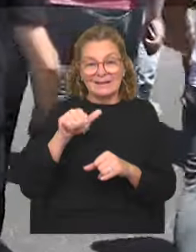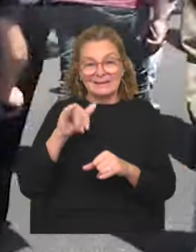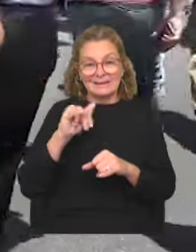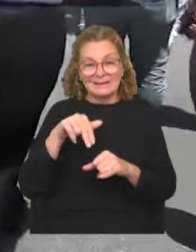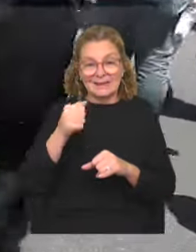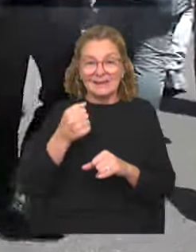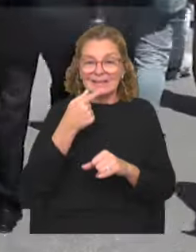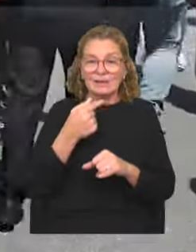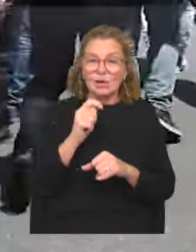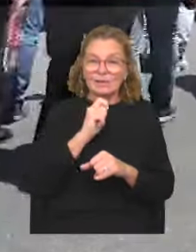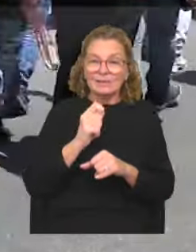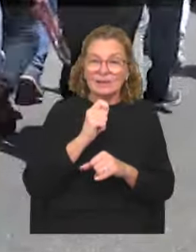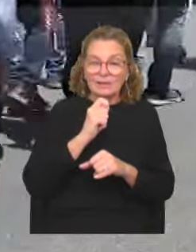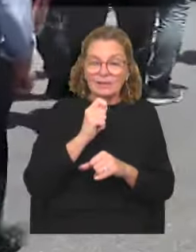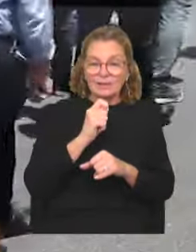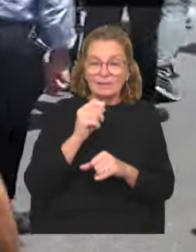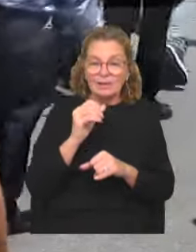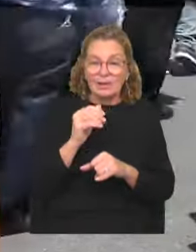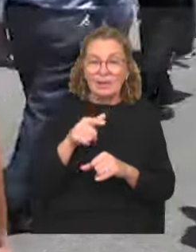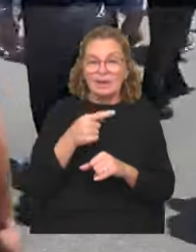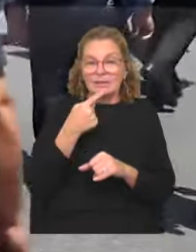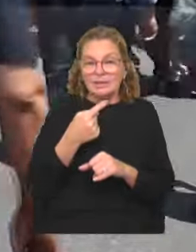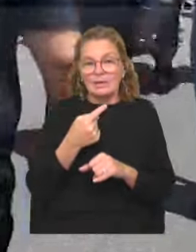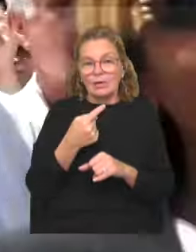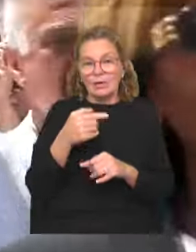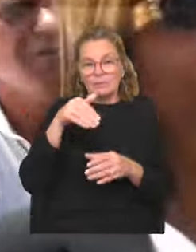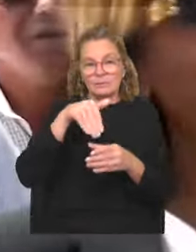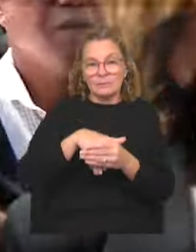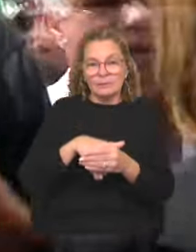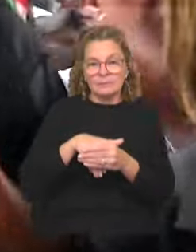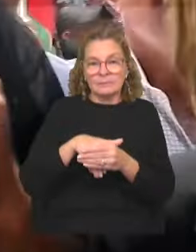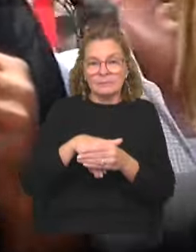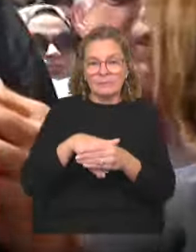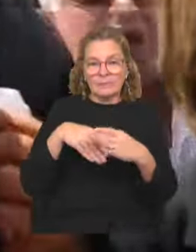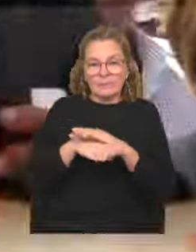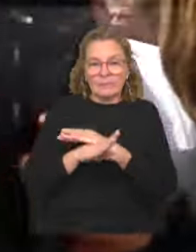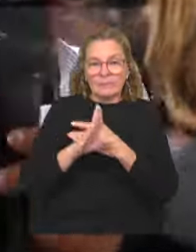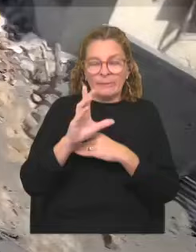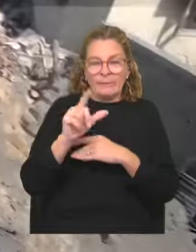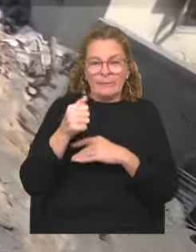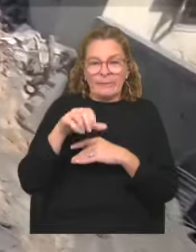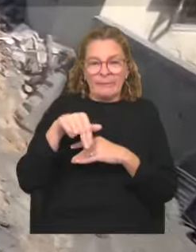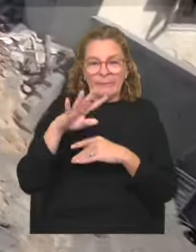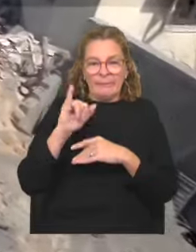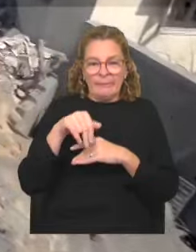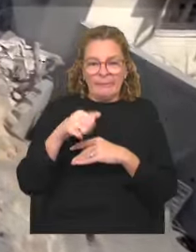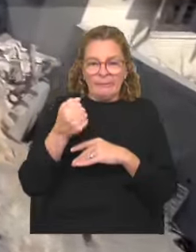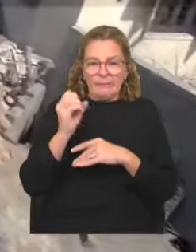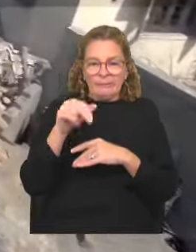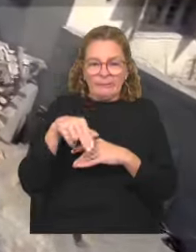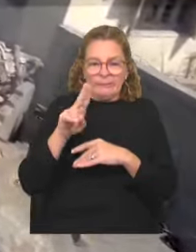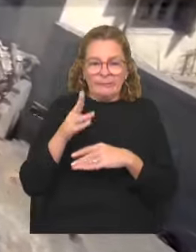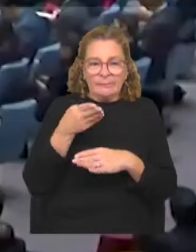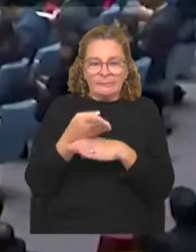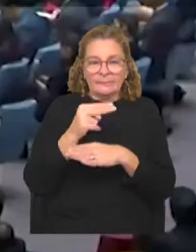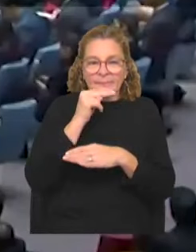Abbas, en una entrevista con la agencia de noticias UAFA. La votación sobre el ingreso de Palestina como miembro pleno de derecho en la ONU fue solicitada